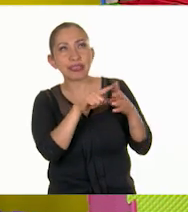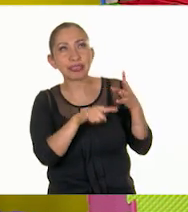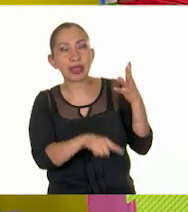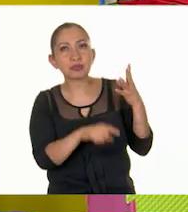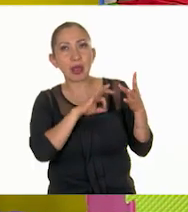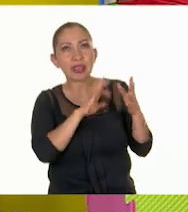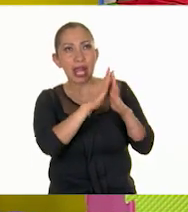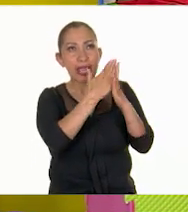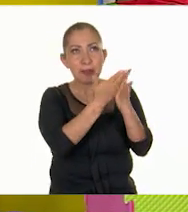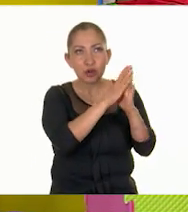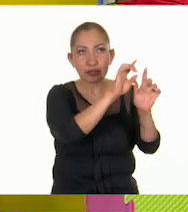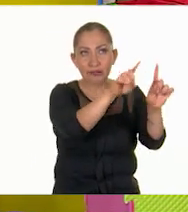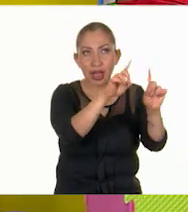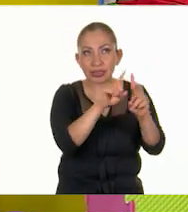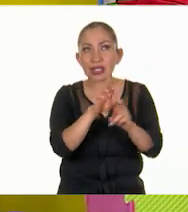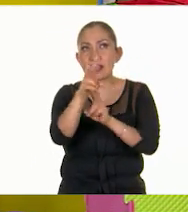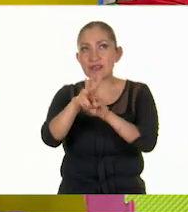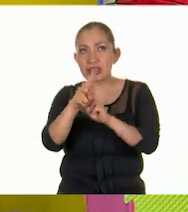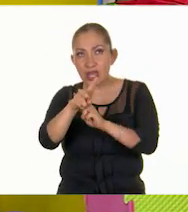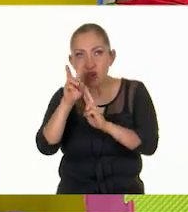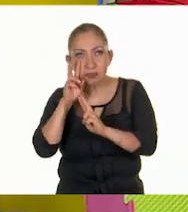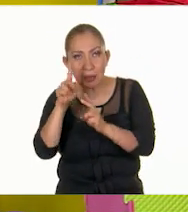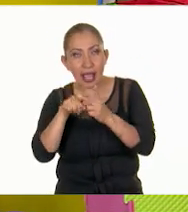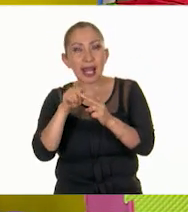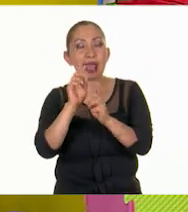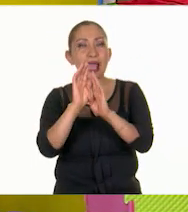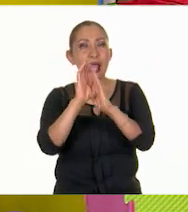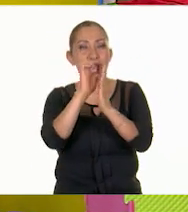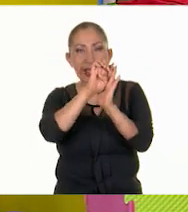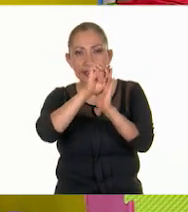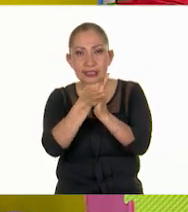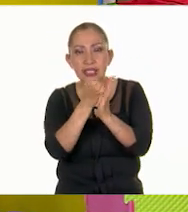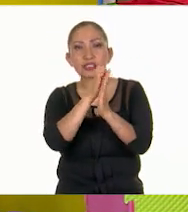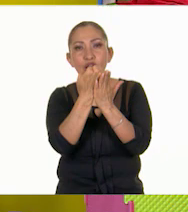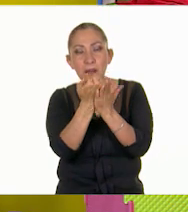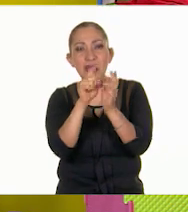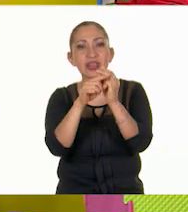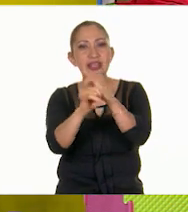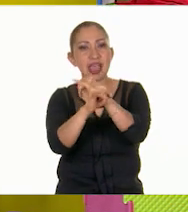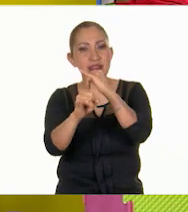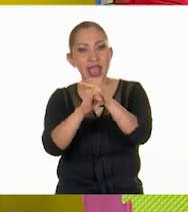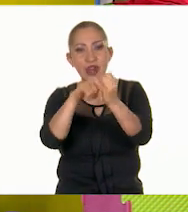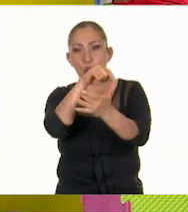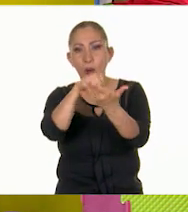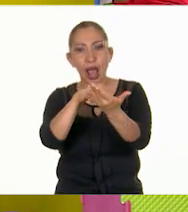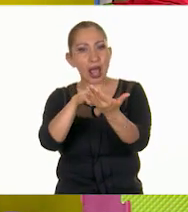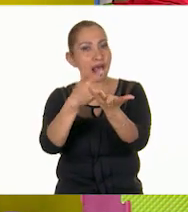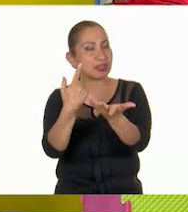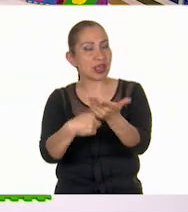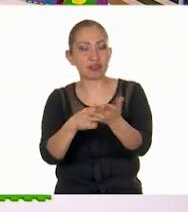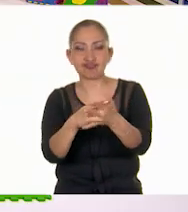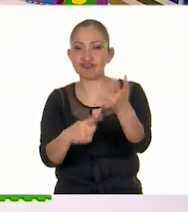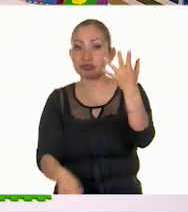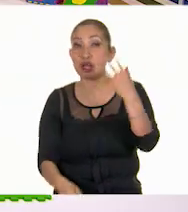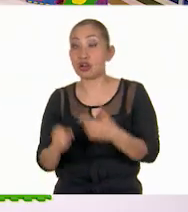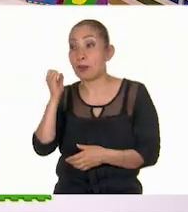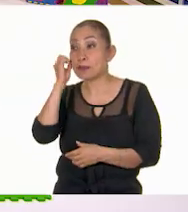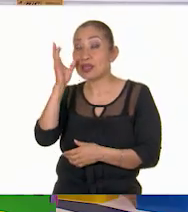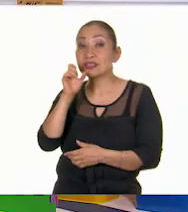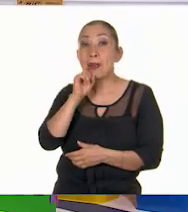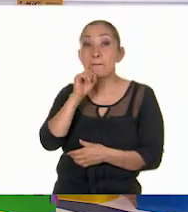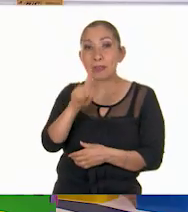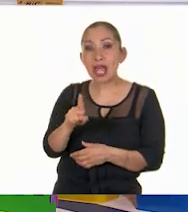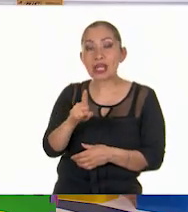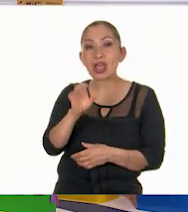libros, videos, enciclopedias, páginas web, etcétera, etcétera, etcétera. Exacto. No olvides también